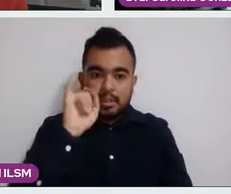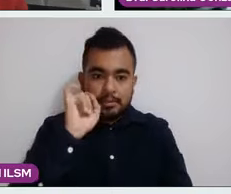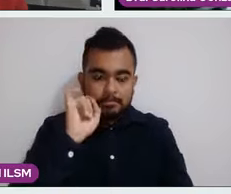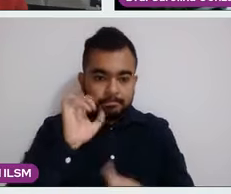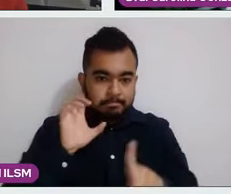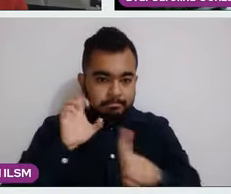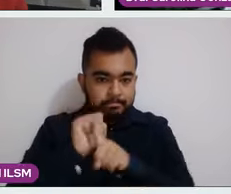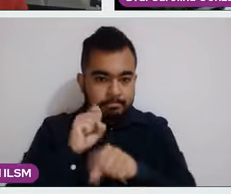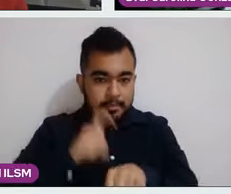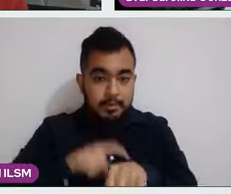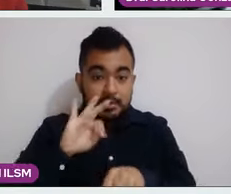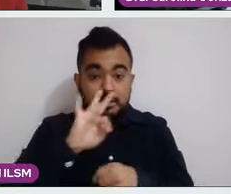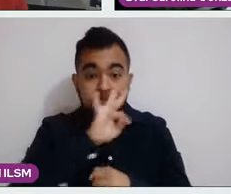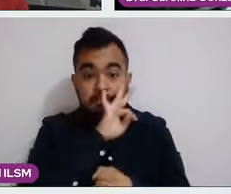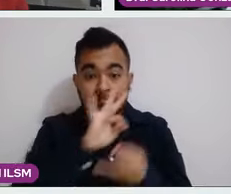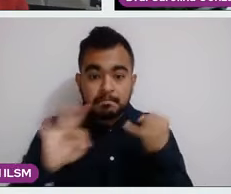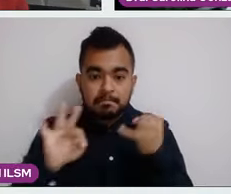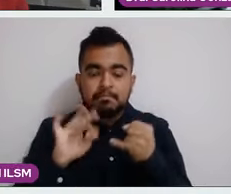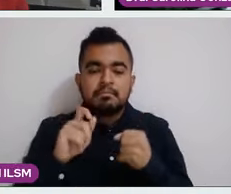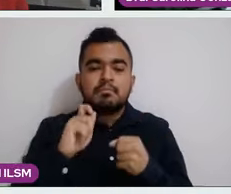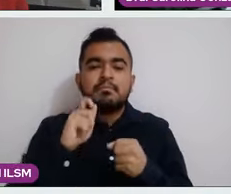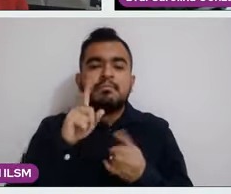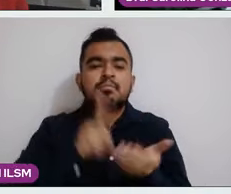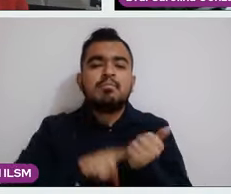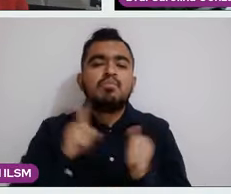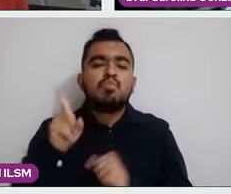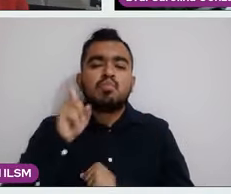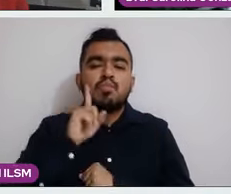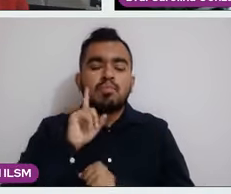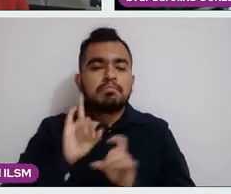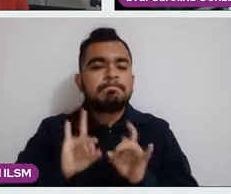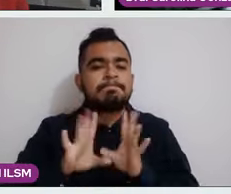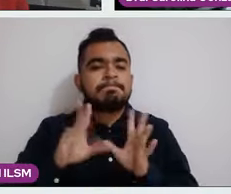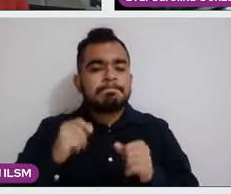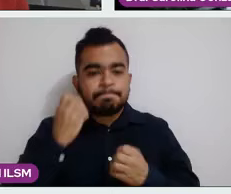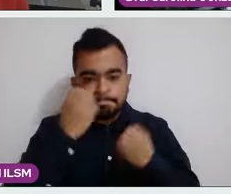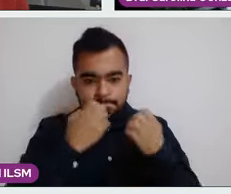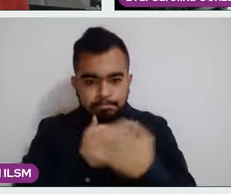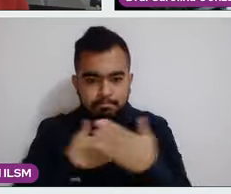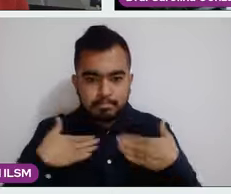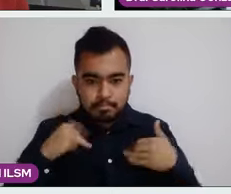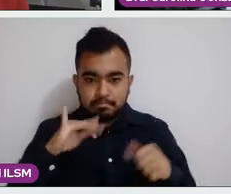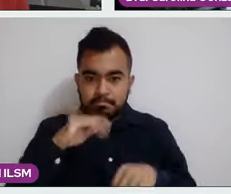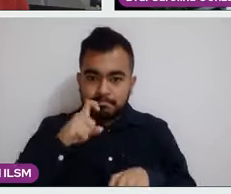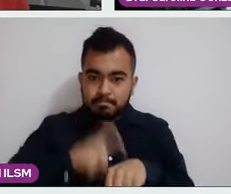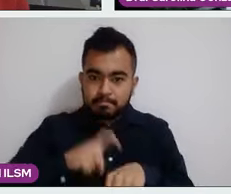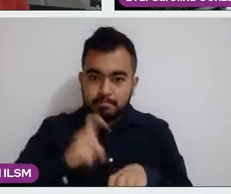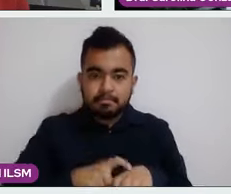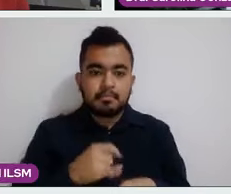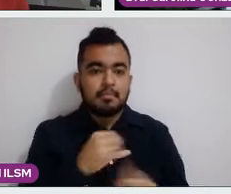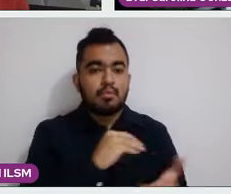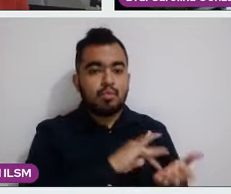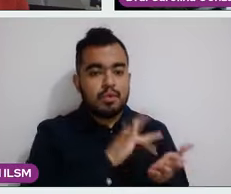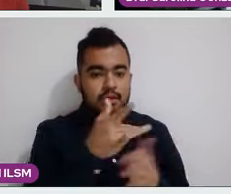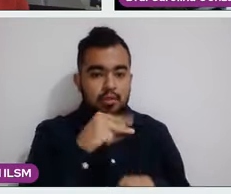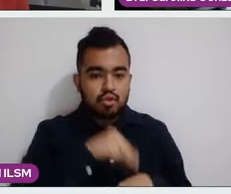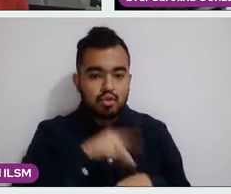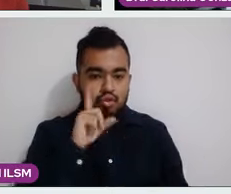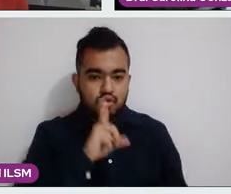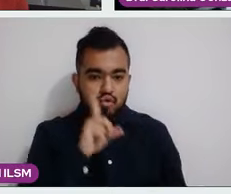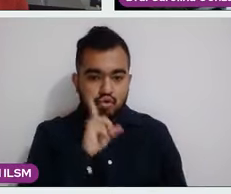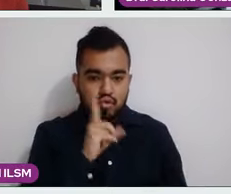de la plática, quisiera compartirles un caso clínico de una paciente, si nos da tiempo. Muchas gracias, doctora.